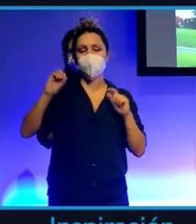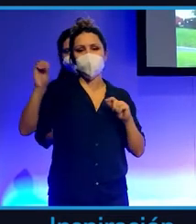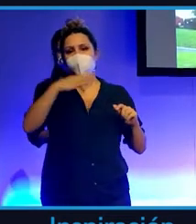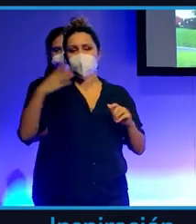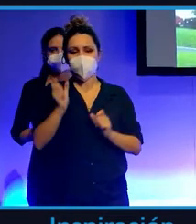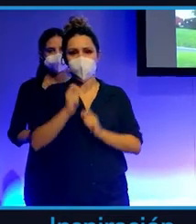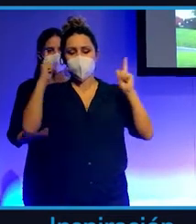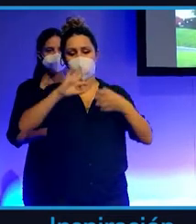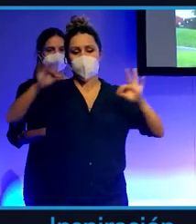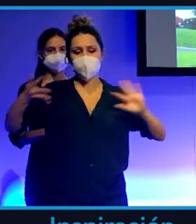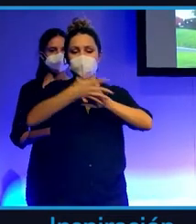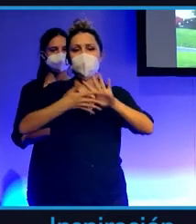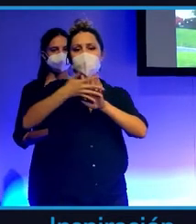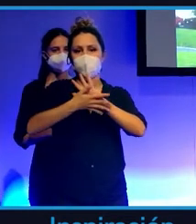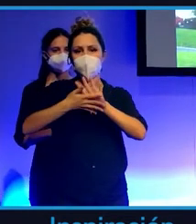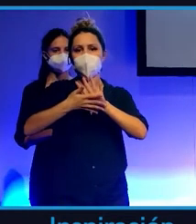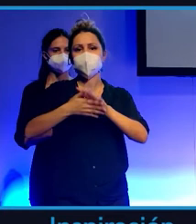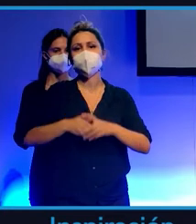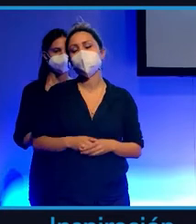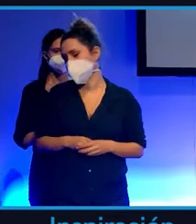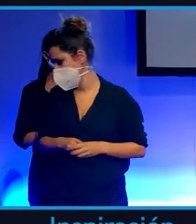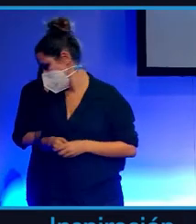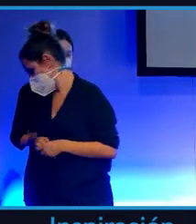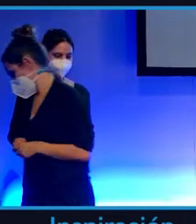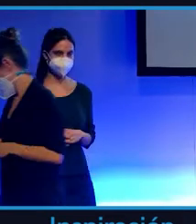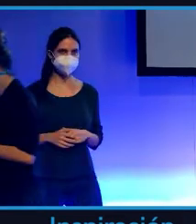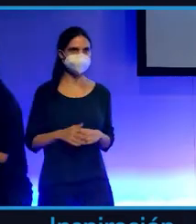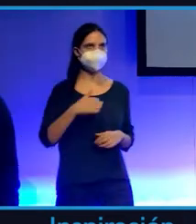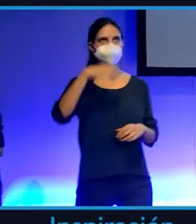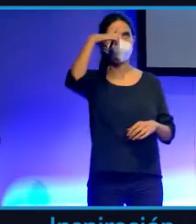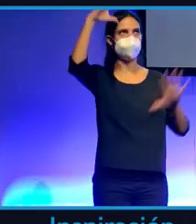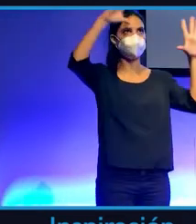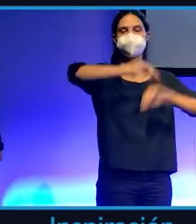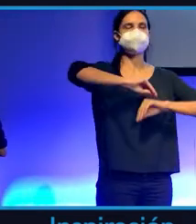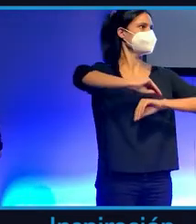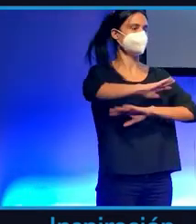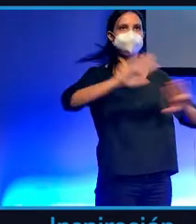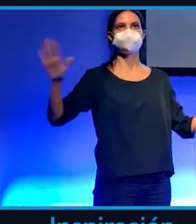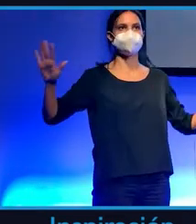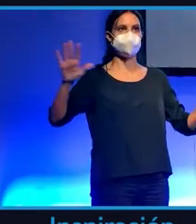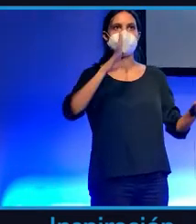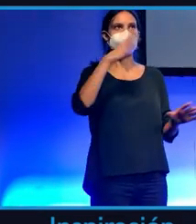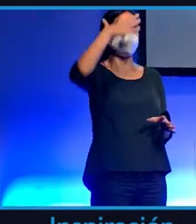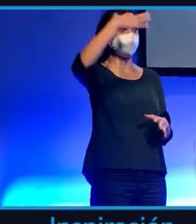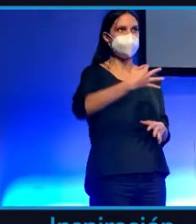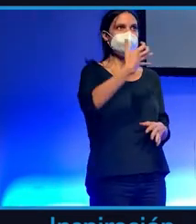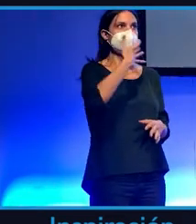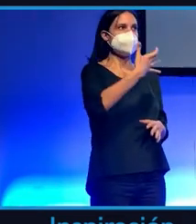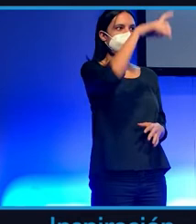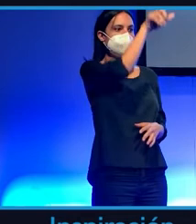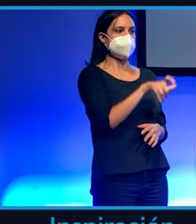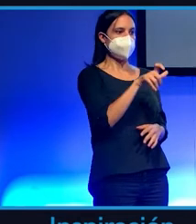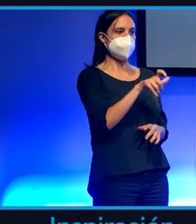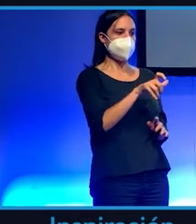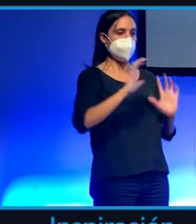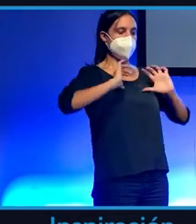amigos en un meetup ahí de techies. Me voló la cabeza. Me voló la cabeza porque yo creo que es lo que pasa cuando alguien empieza a entender